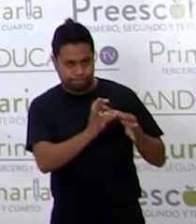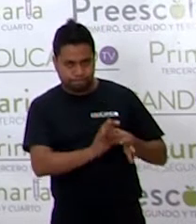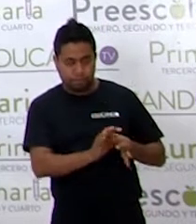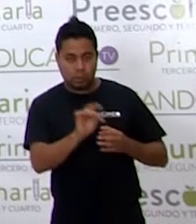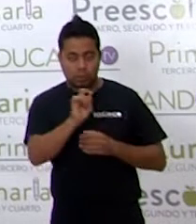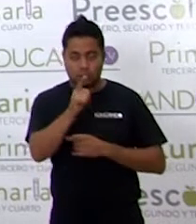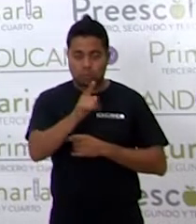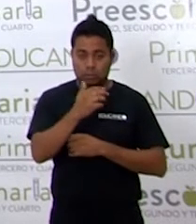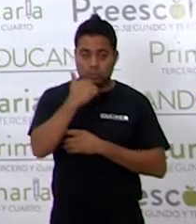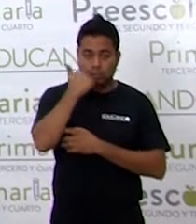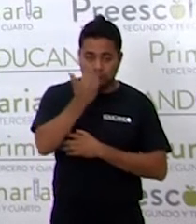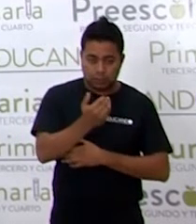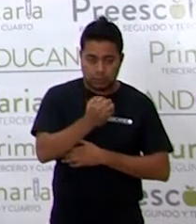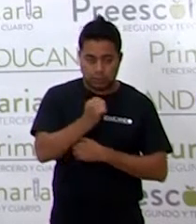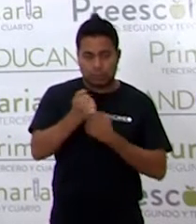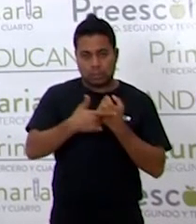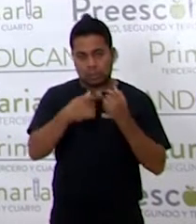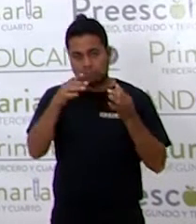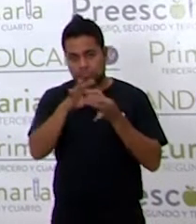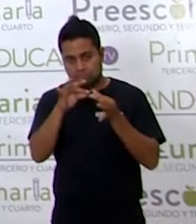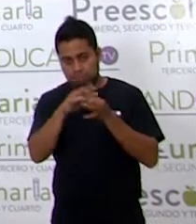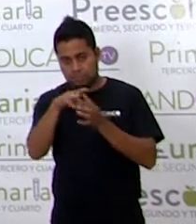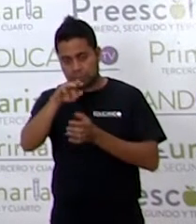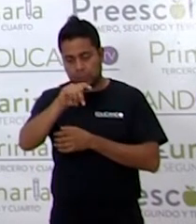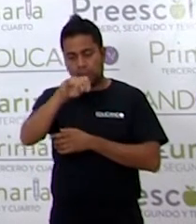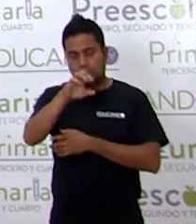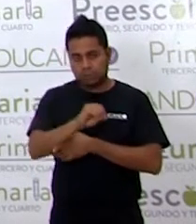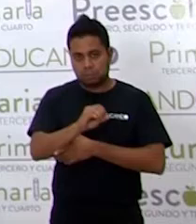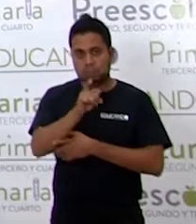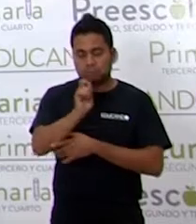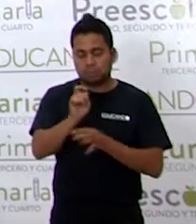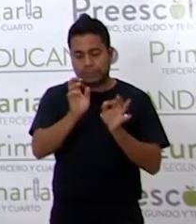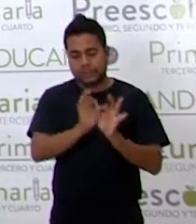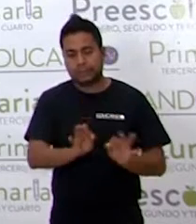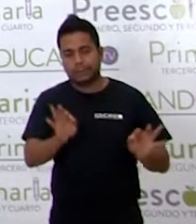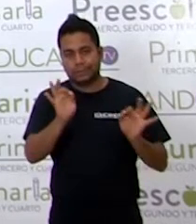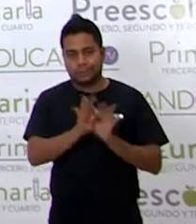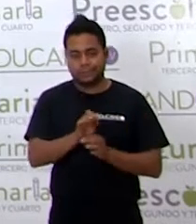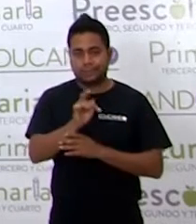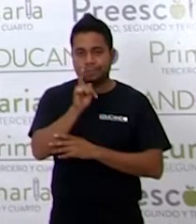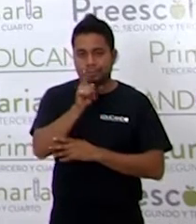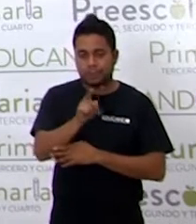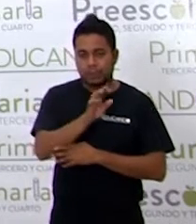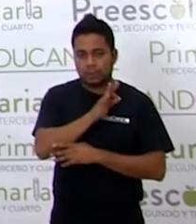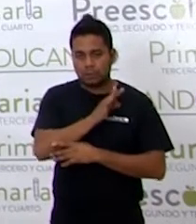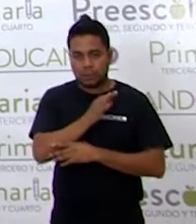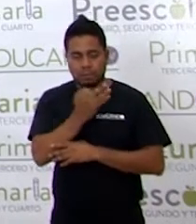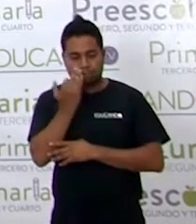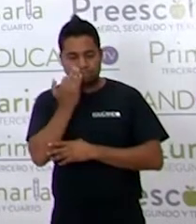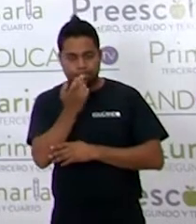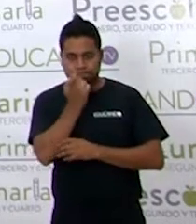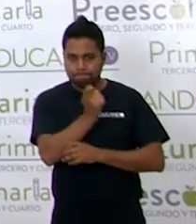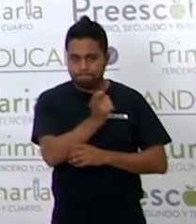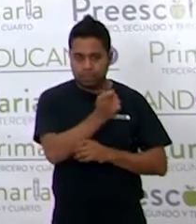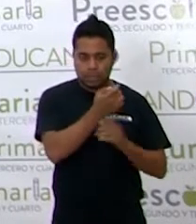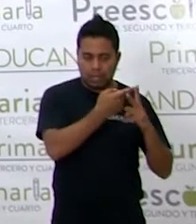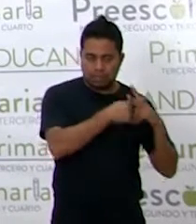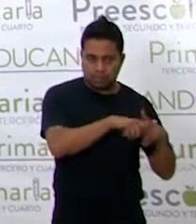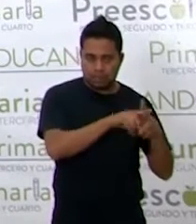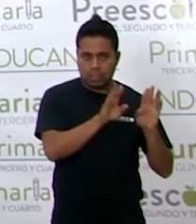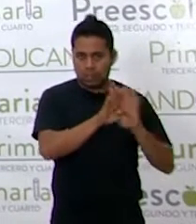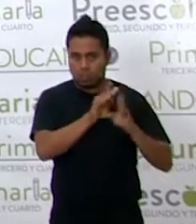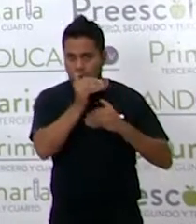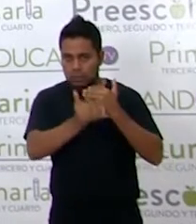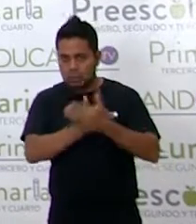tú quieras relatar un mito Es importante Que tomes en cuenta El inicio, el desarrollo Y el